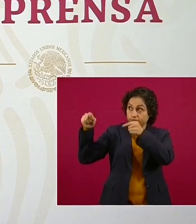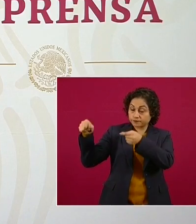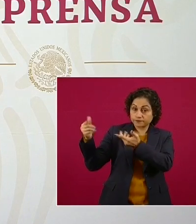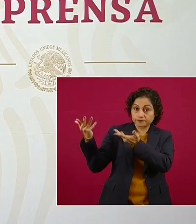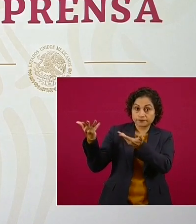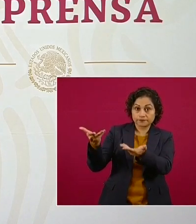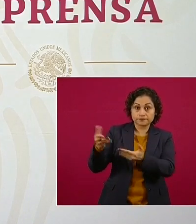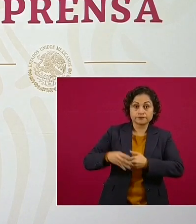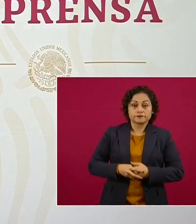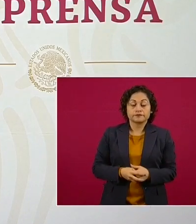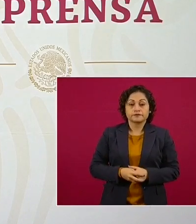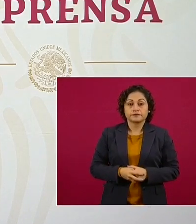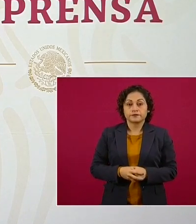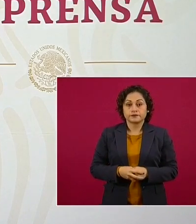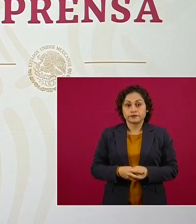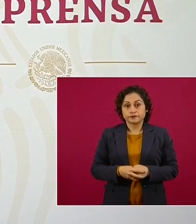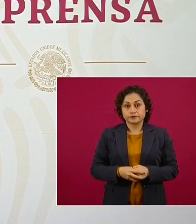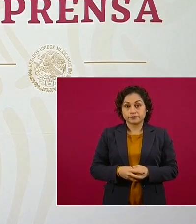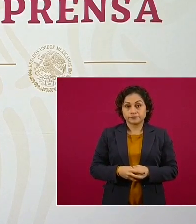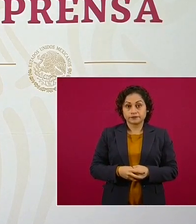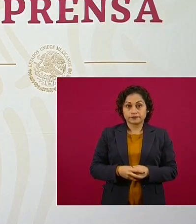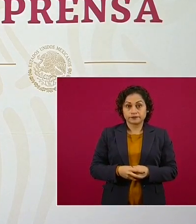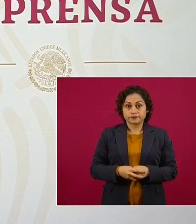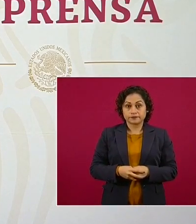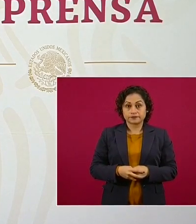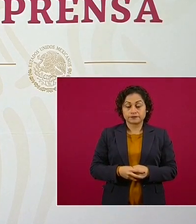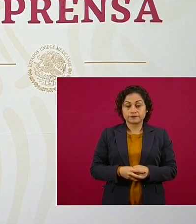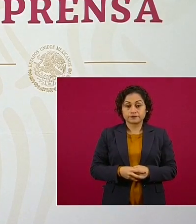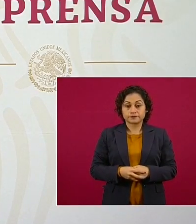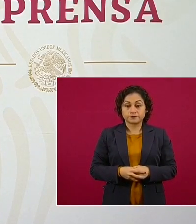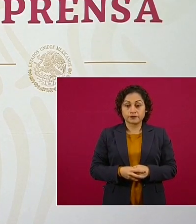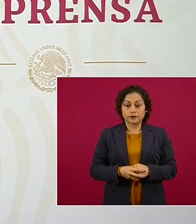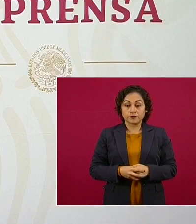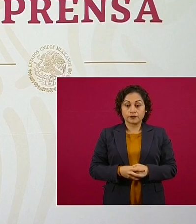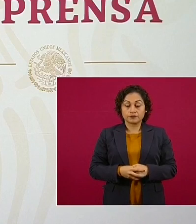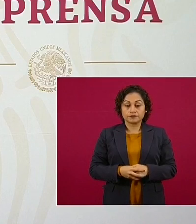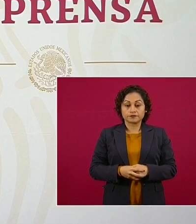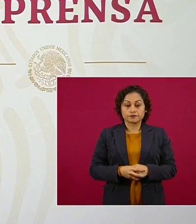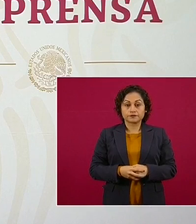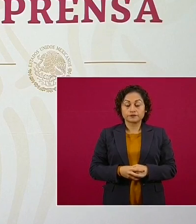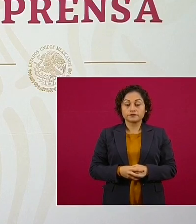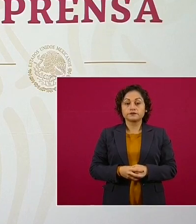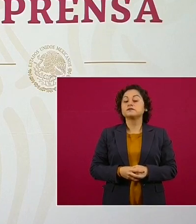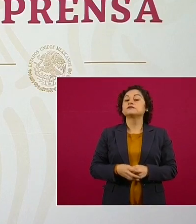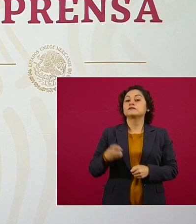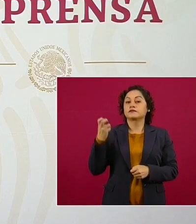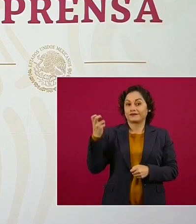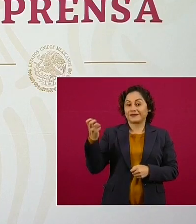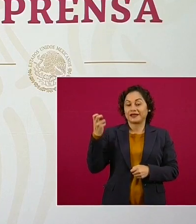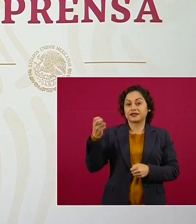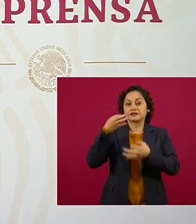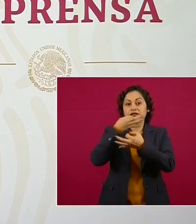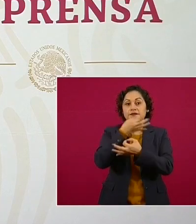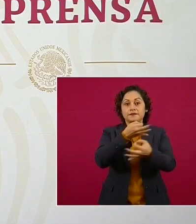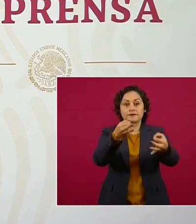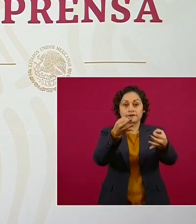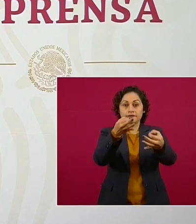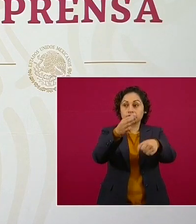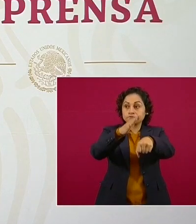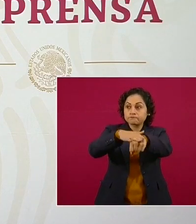es una convocatoria, un llamamiento